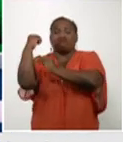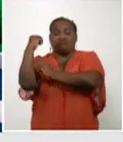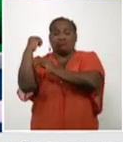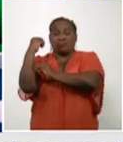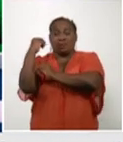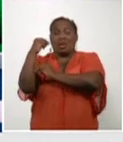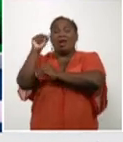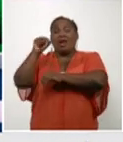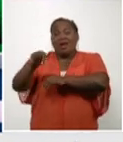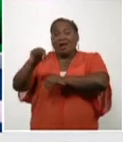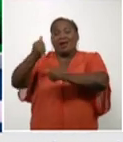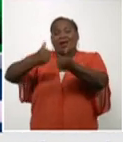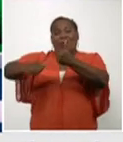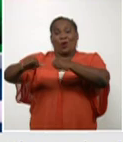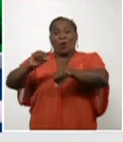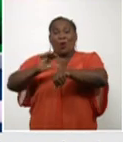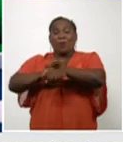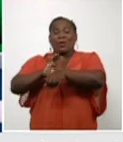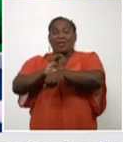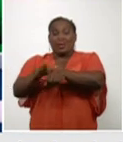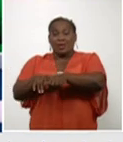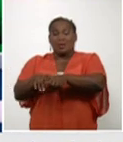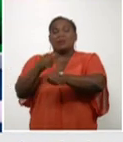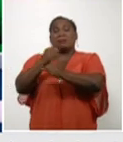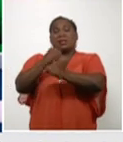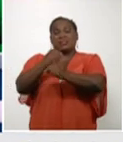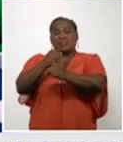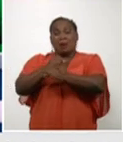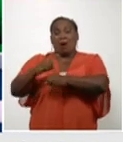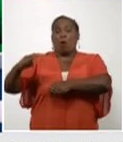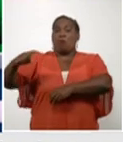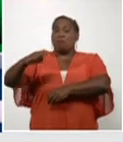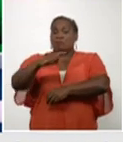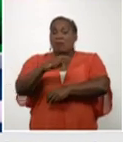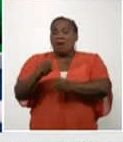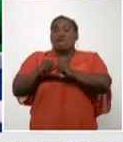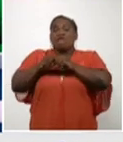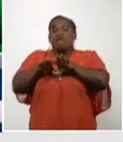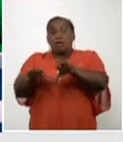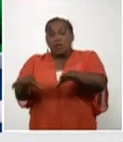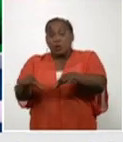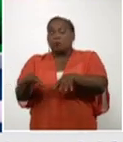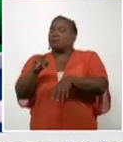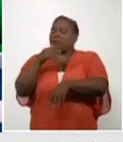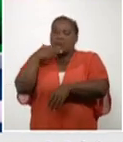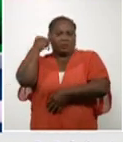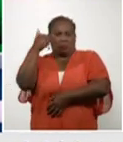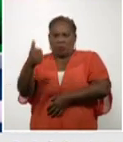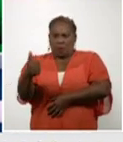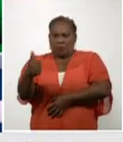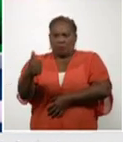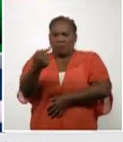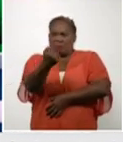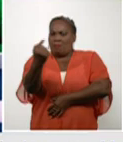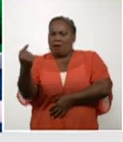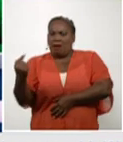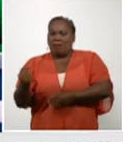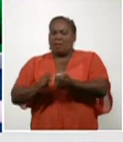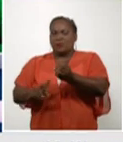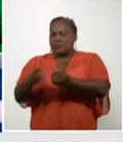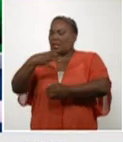definitiva para el trabajo microbiológico y para el trabajo de epidemiología, definitivamente en esta provincia. Que no tenemos duda